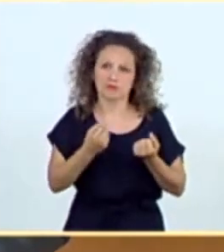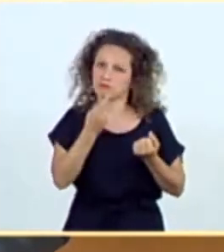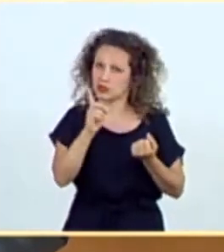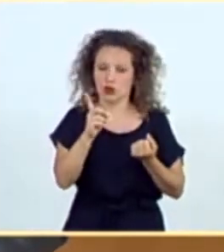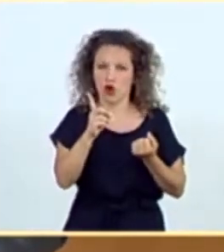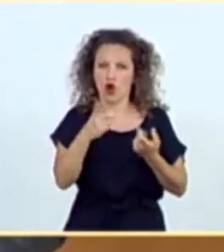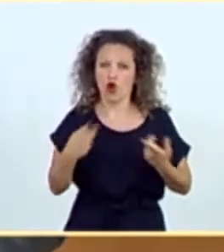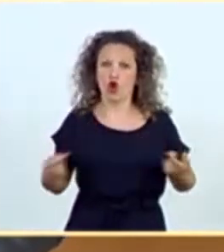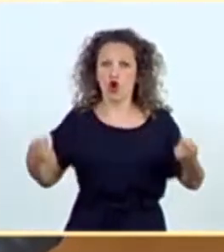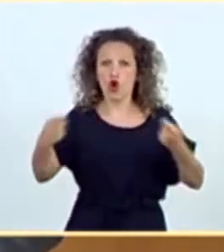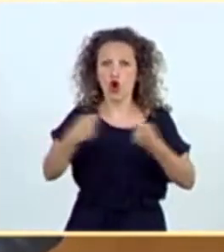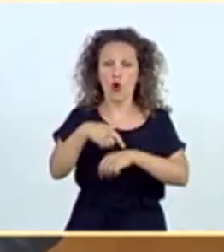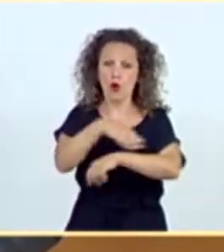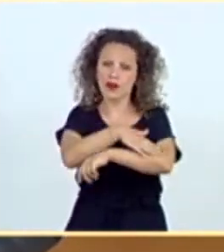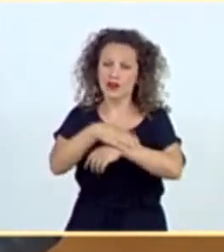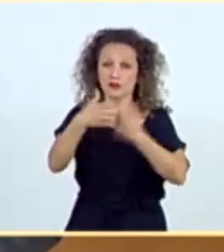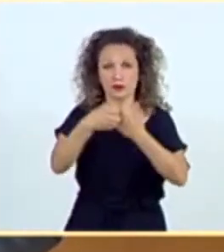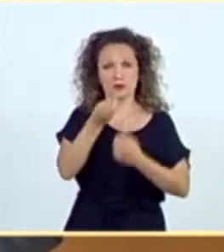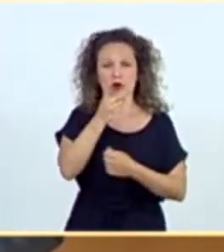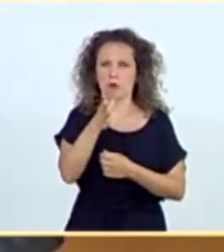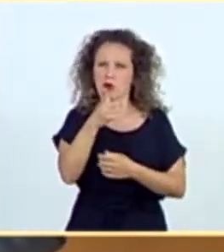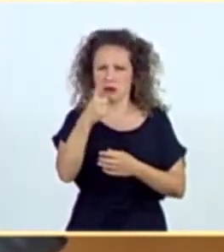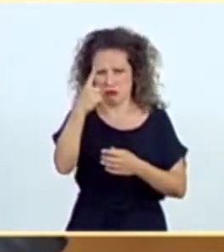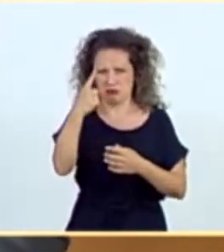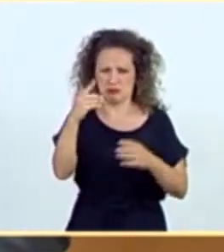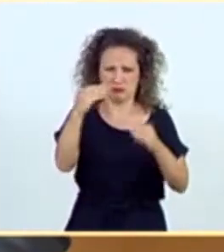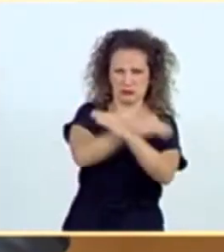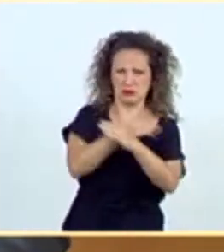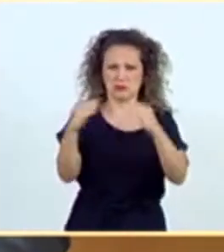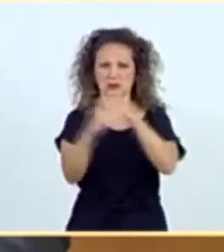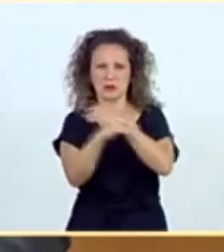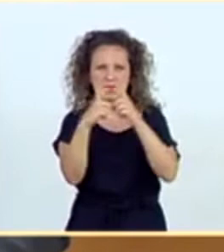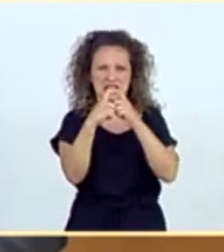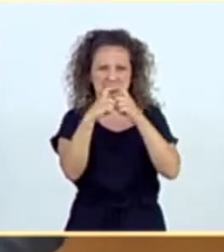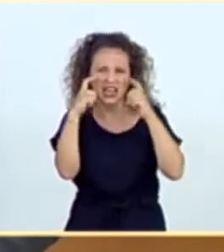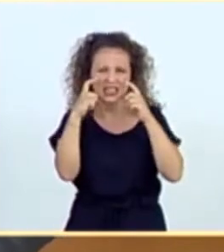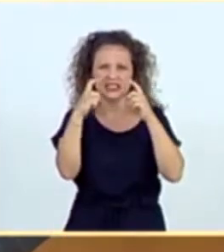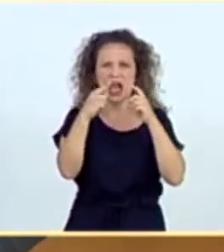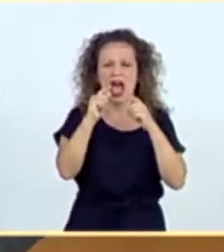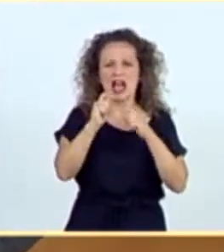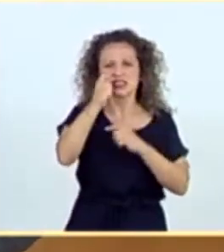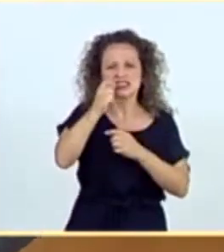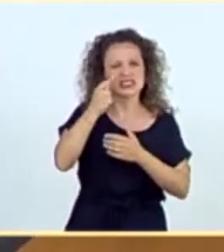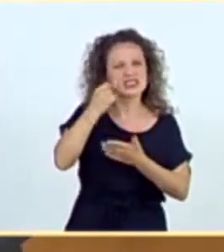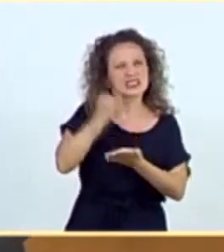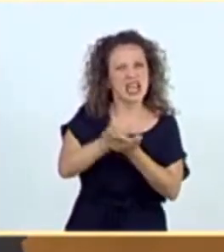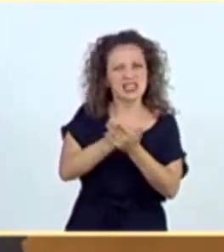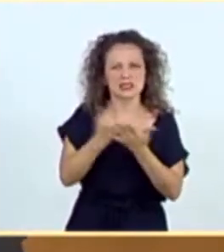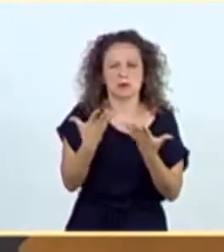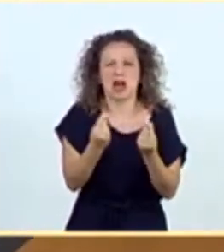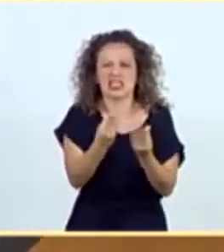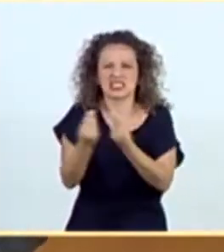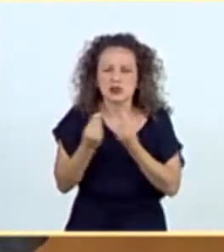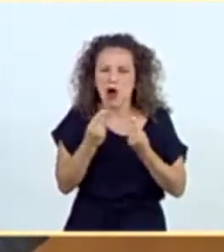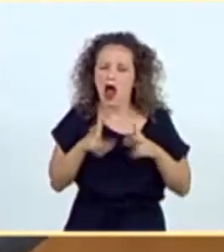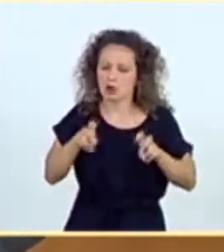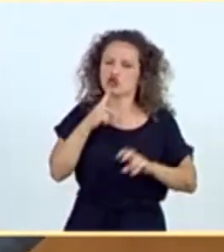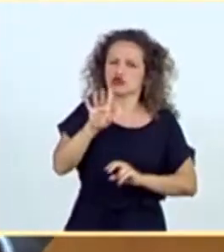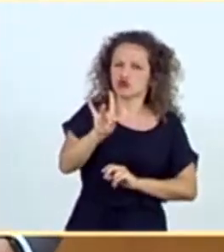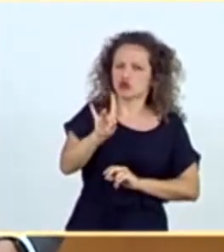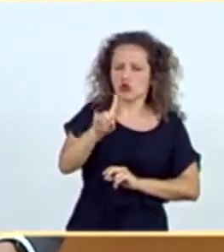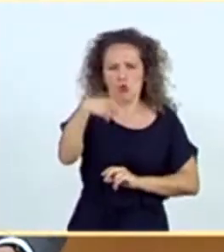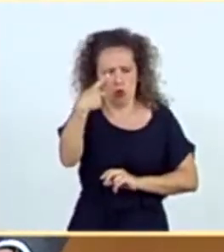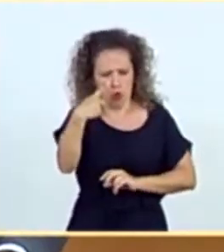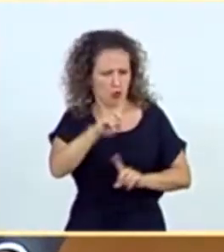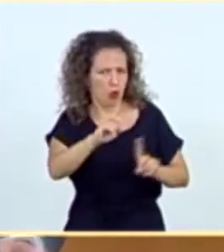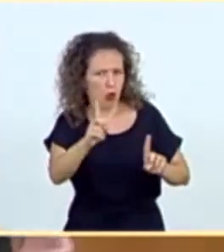Han existido contradicciones en el uso de mascarillas, en la realización de test diagnósticos de modo masivo. Primero decían que no, luego que sí,